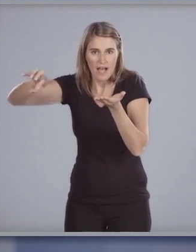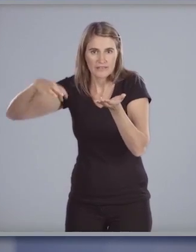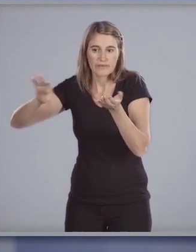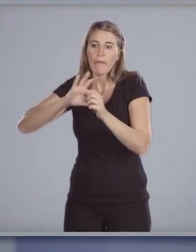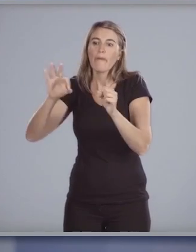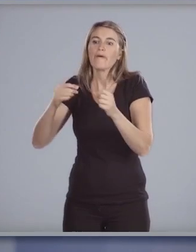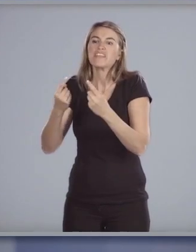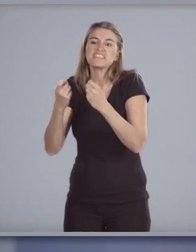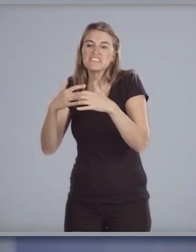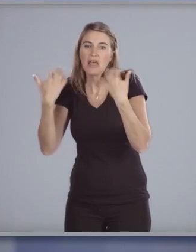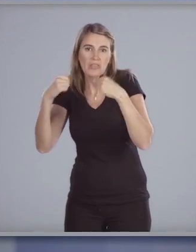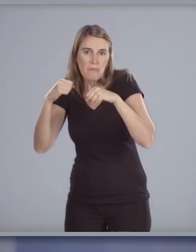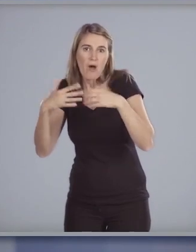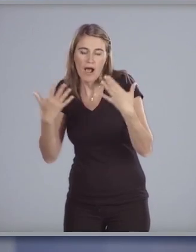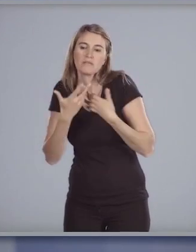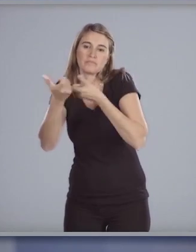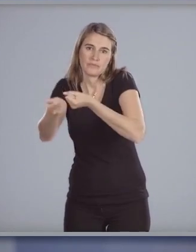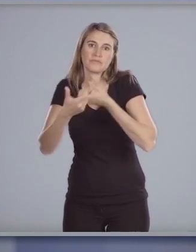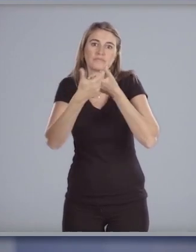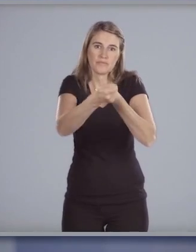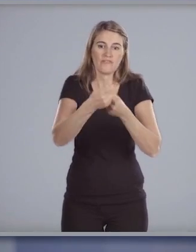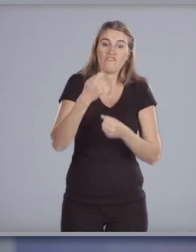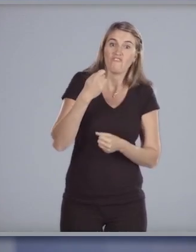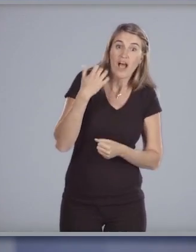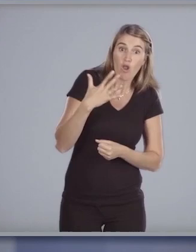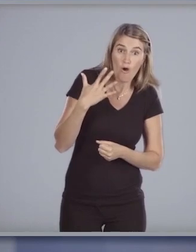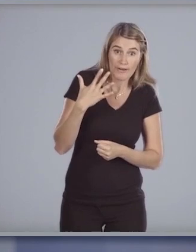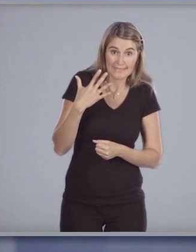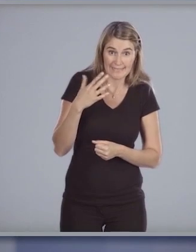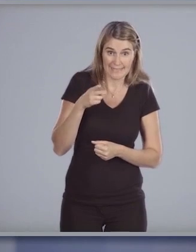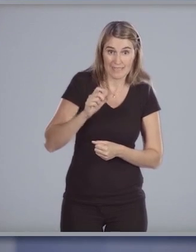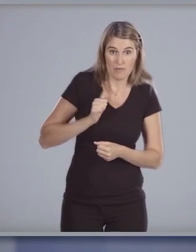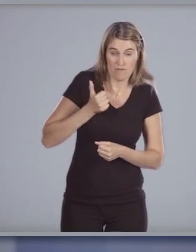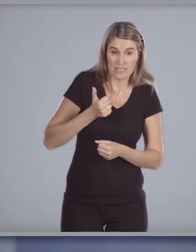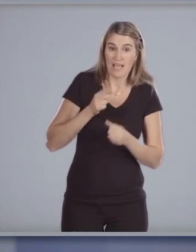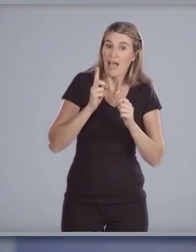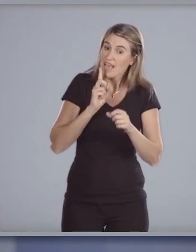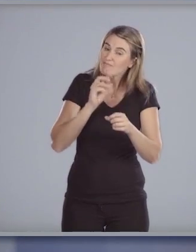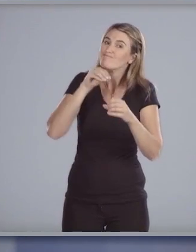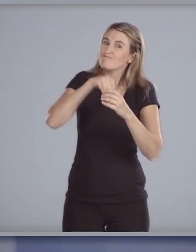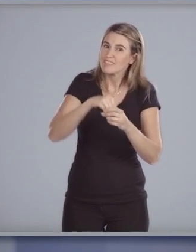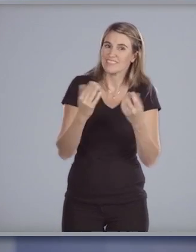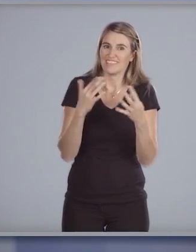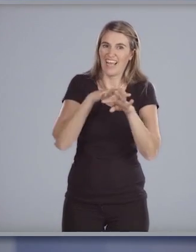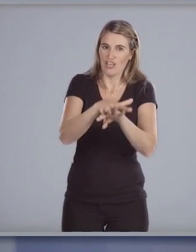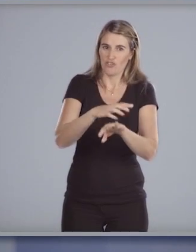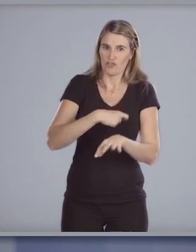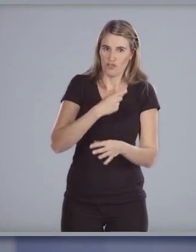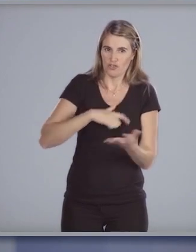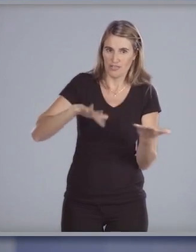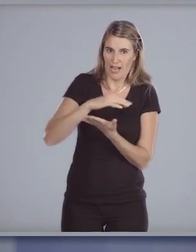diferentes manifestaciones como promotor de valores y además factor de integración social